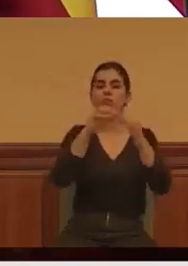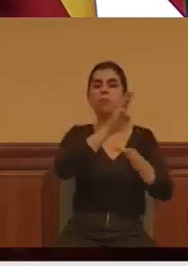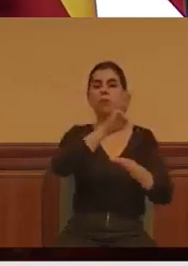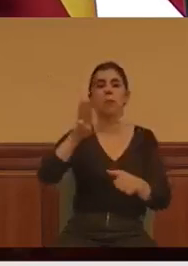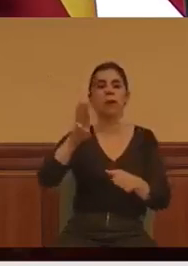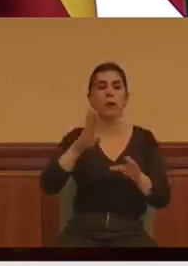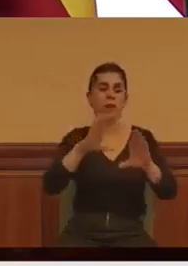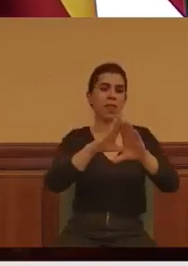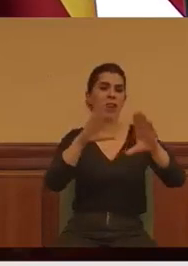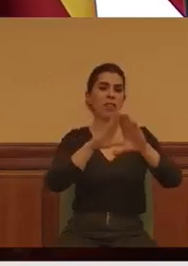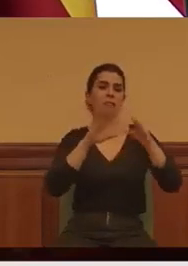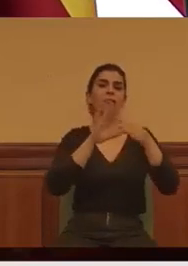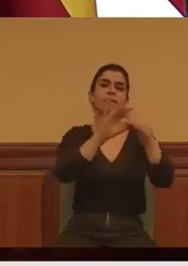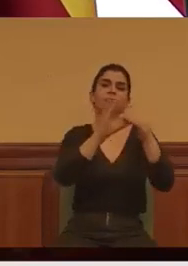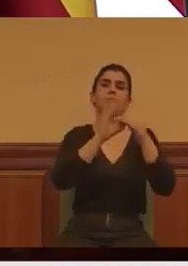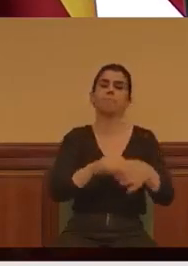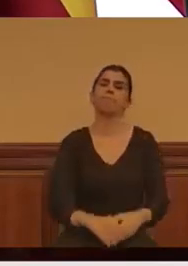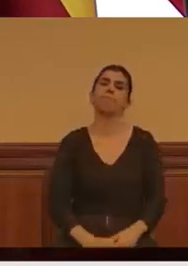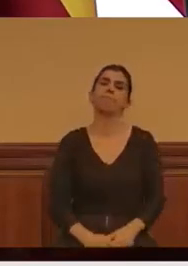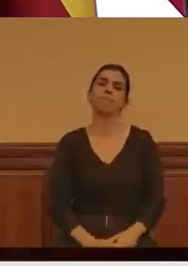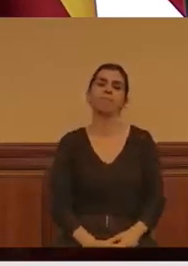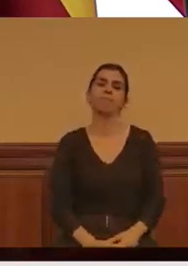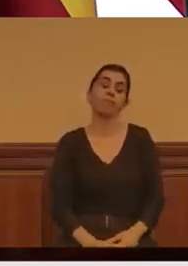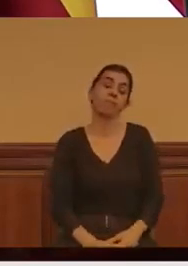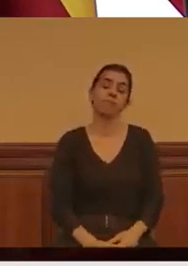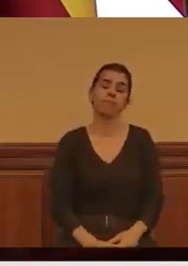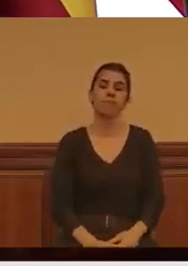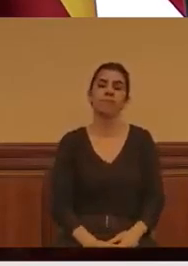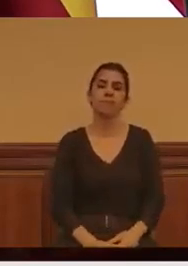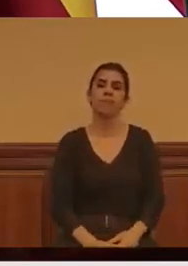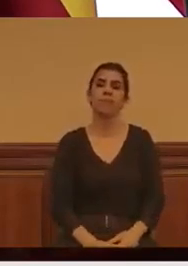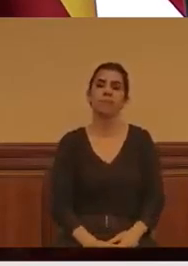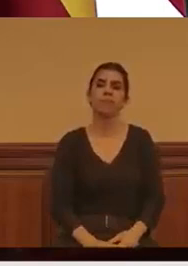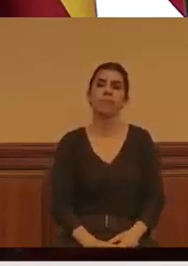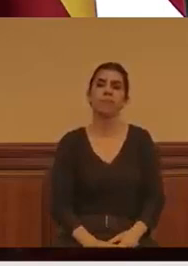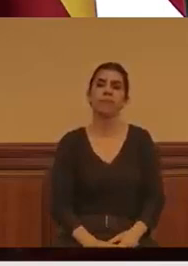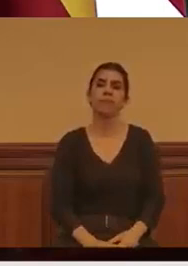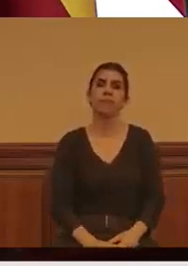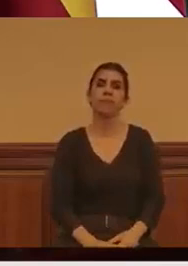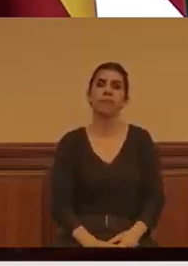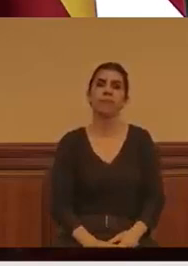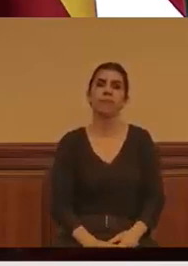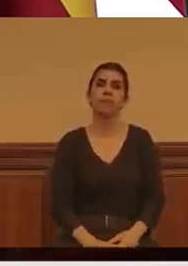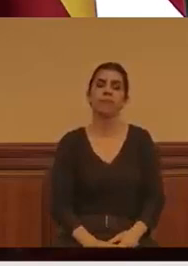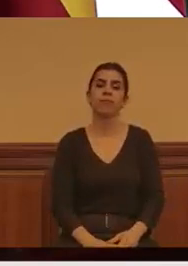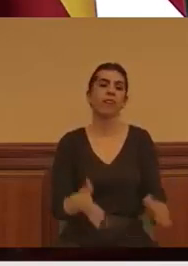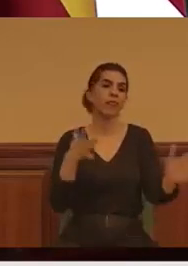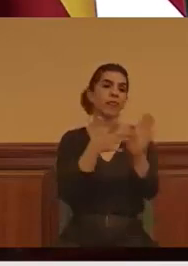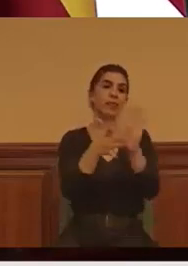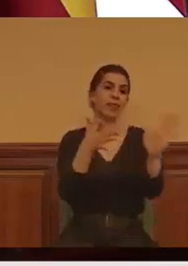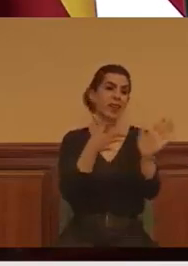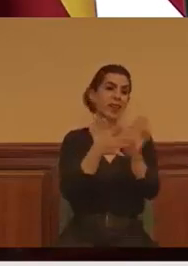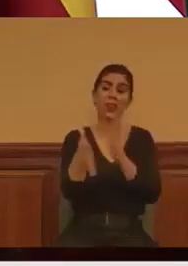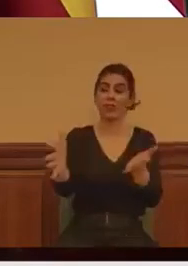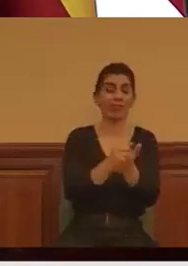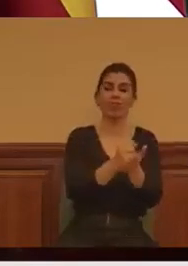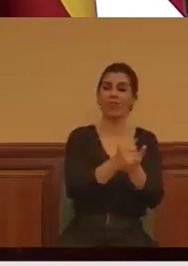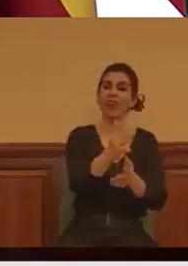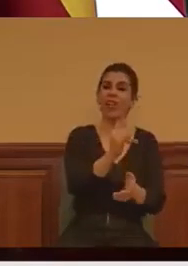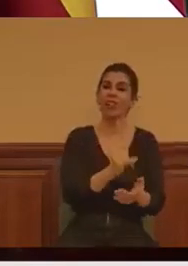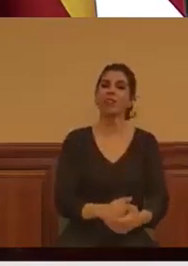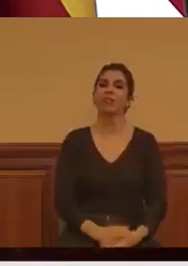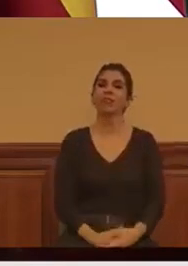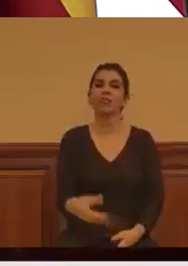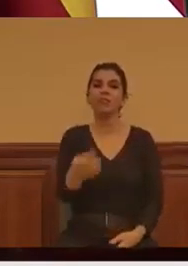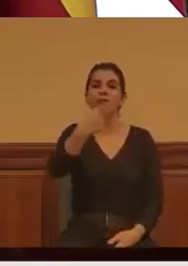Madrid. Bueno, pues parece que todo tiene su explicación. No hemos encontrado otra